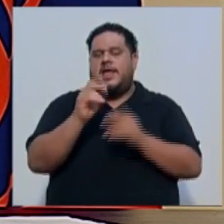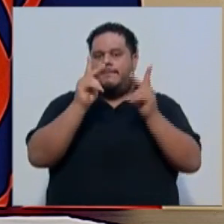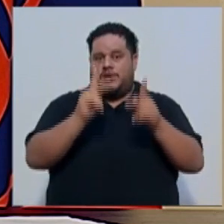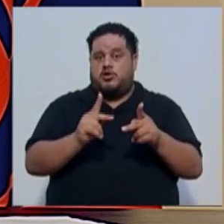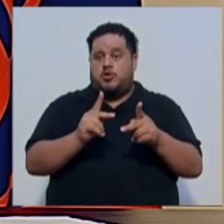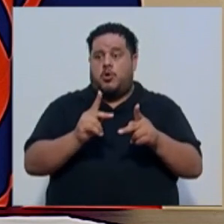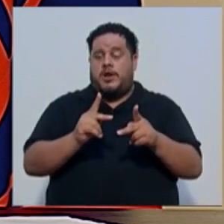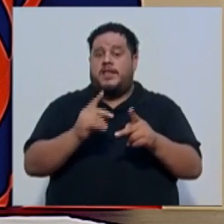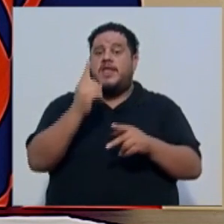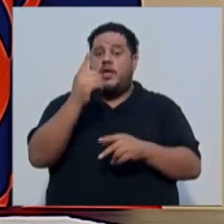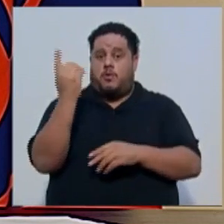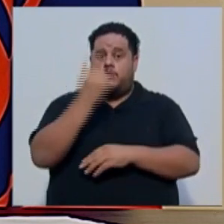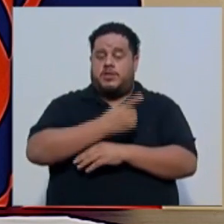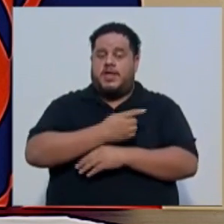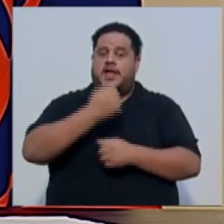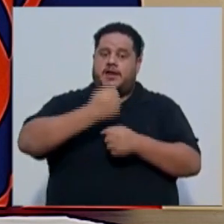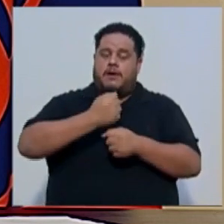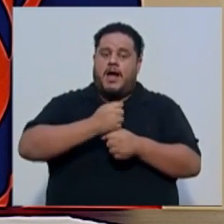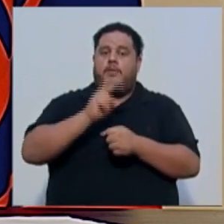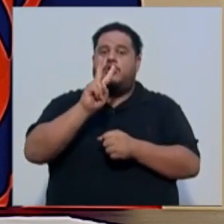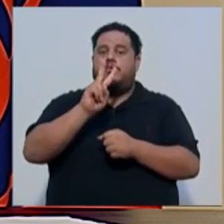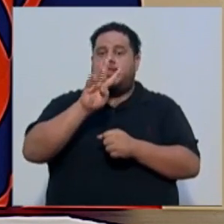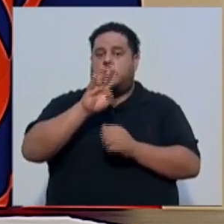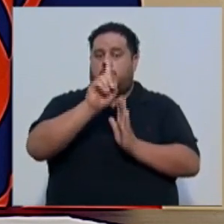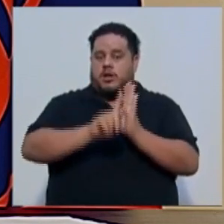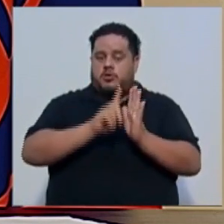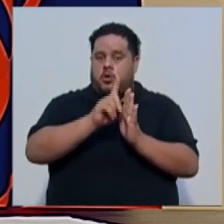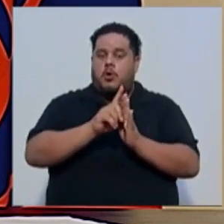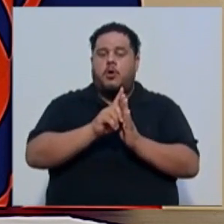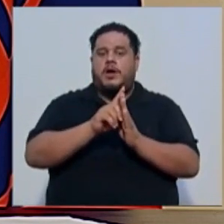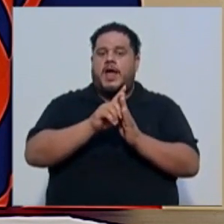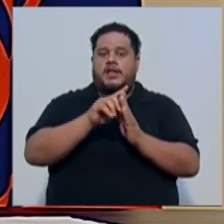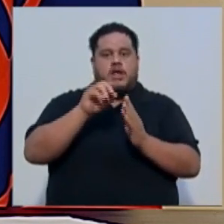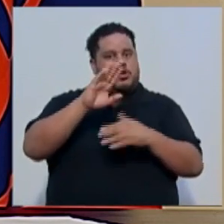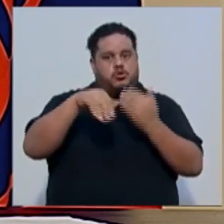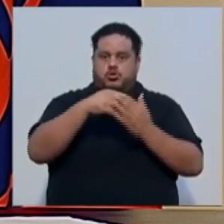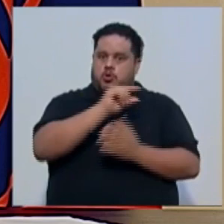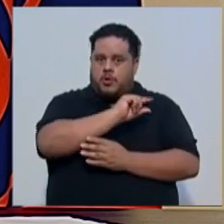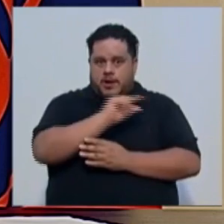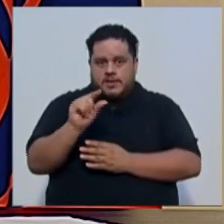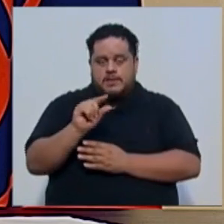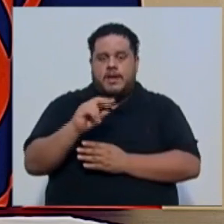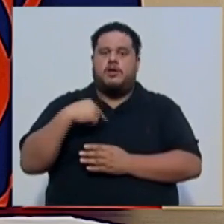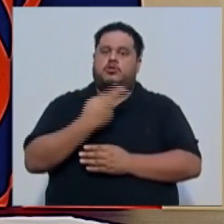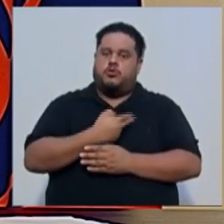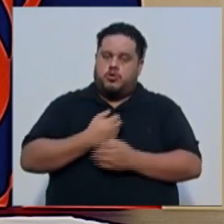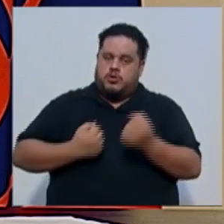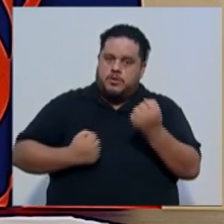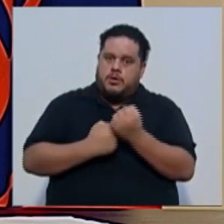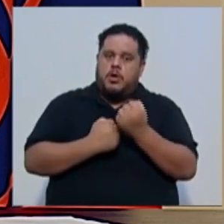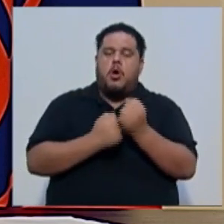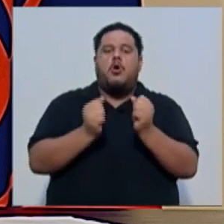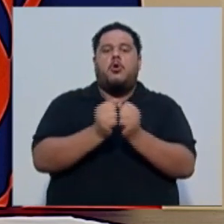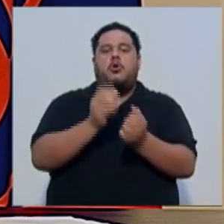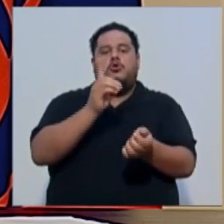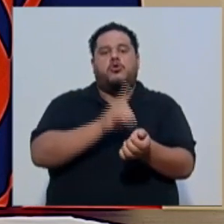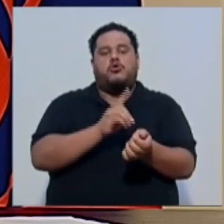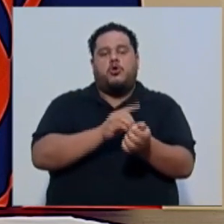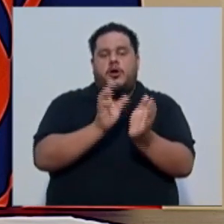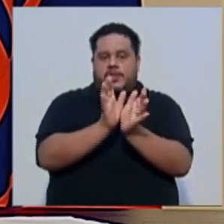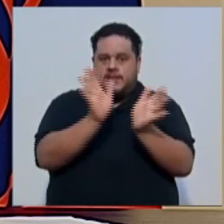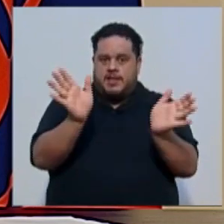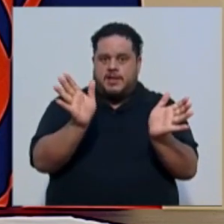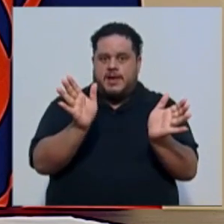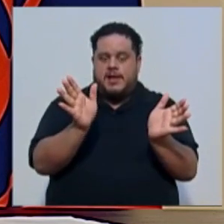diarios. Trabajamos las 24 horas, los 7 días de la semana. Obviamente hemos tenido que reforzar con médicos generales que